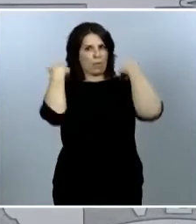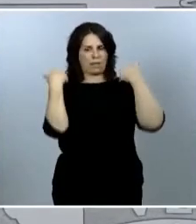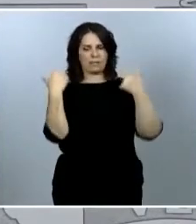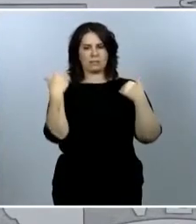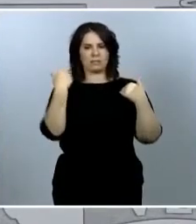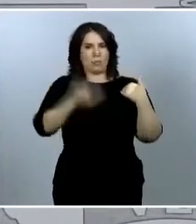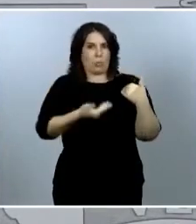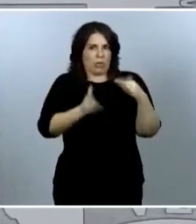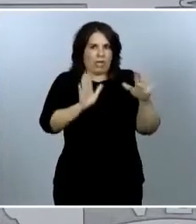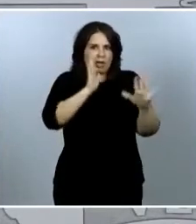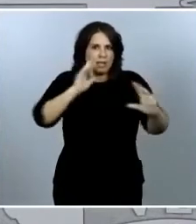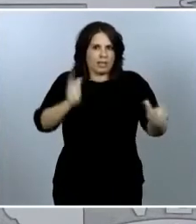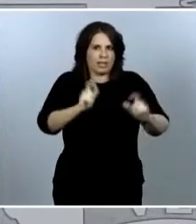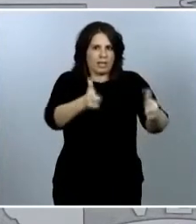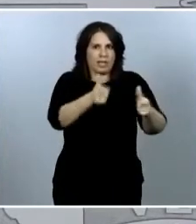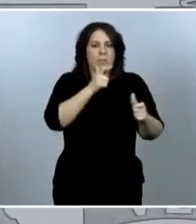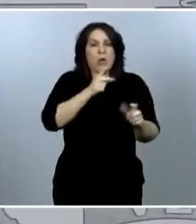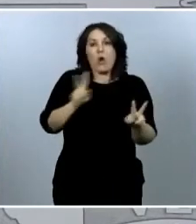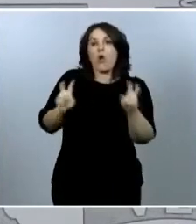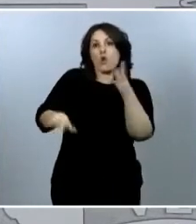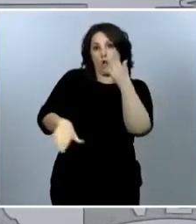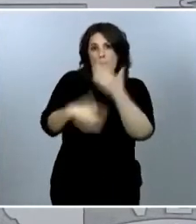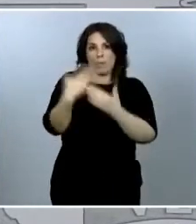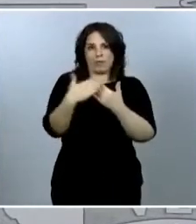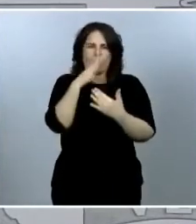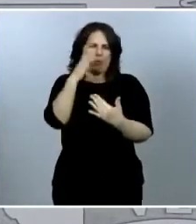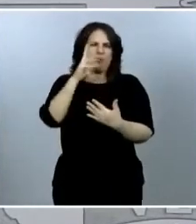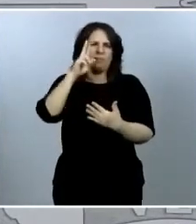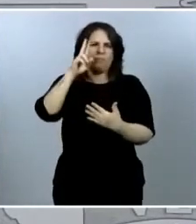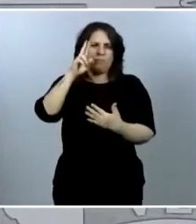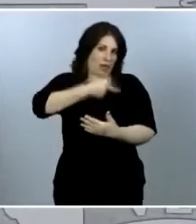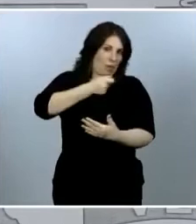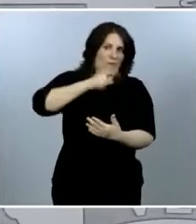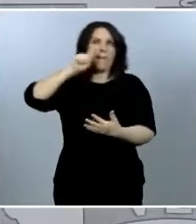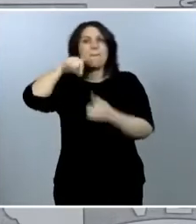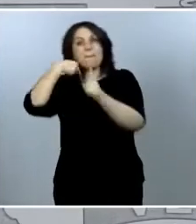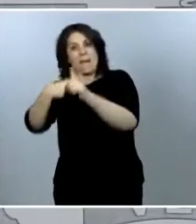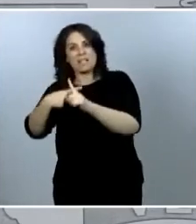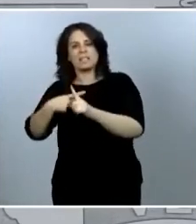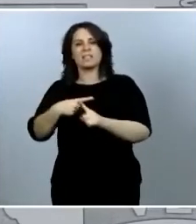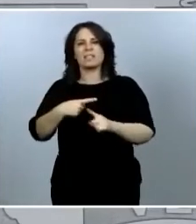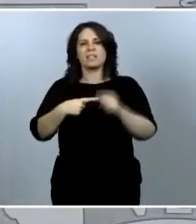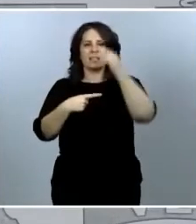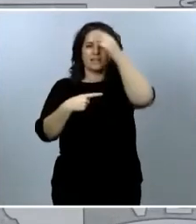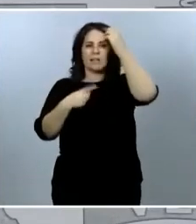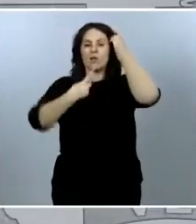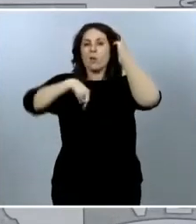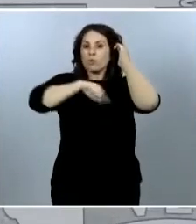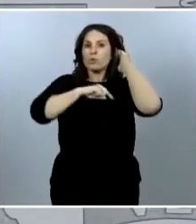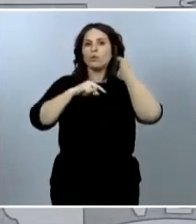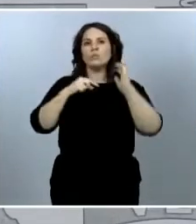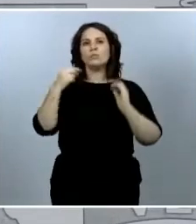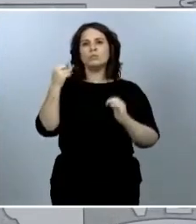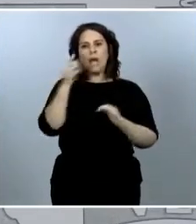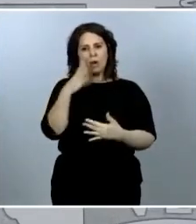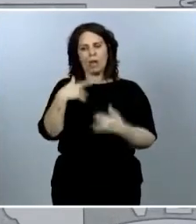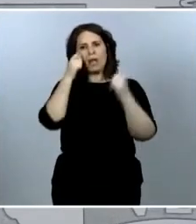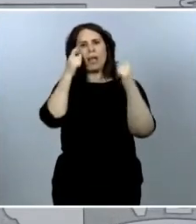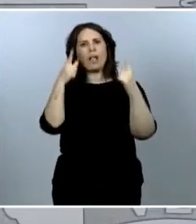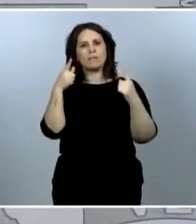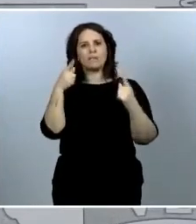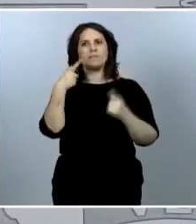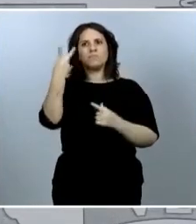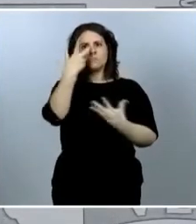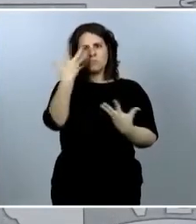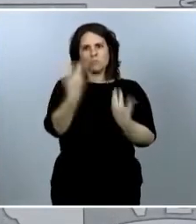lo novedoso, además de la frecuencia, es que hemos comprobado que podemos trabajar juntos, que podemos trabajar juntos el gobierno de